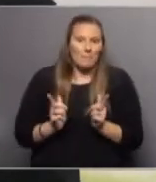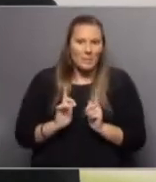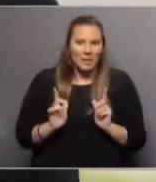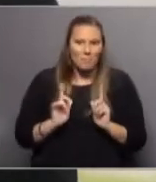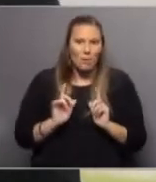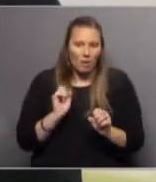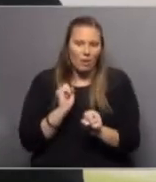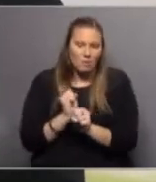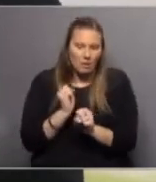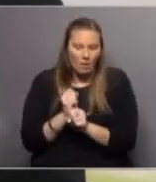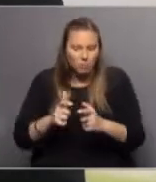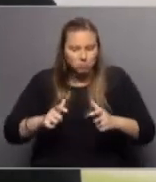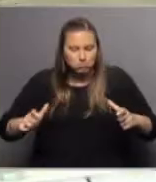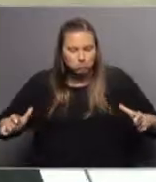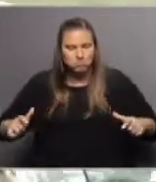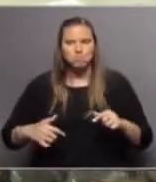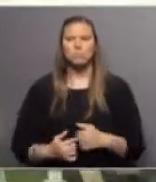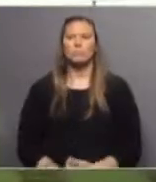ese empleo siga creciendo y crezca mucho.